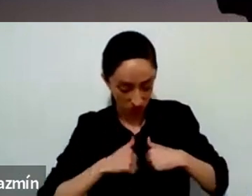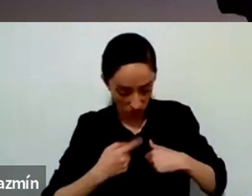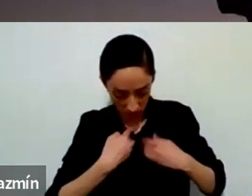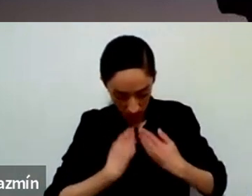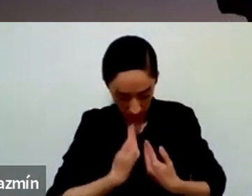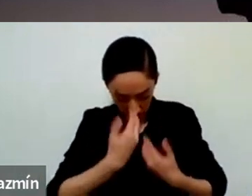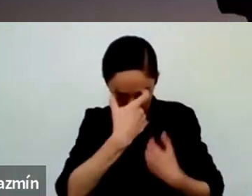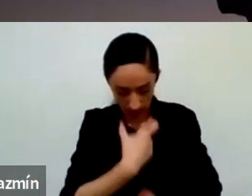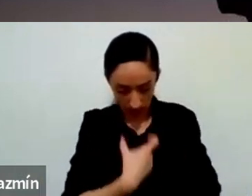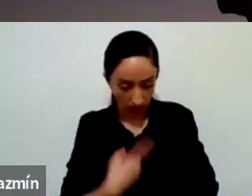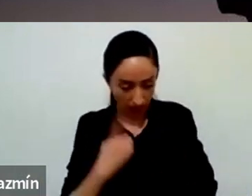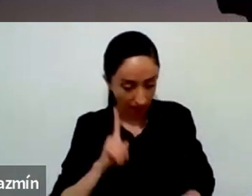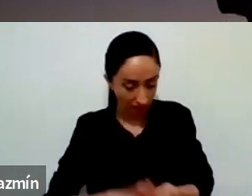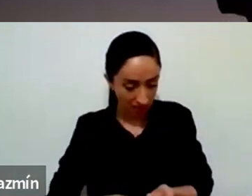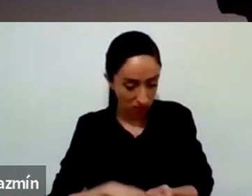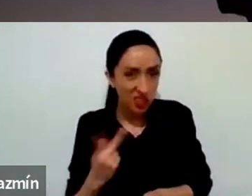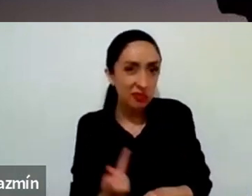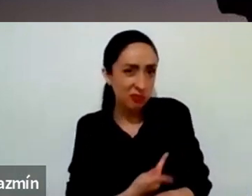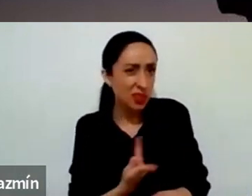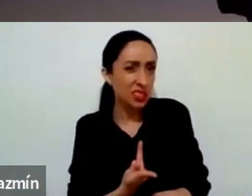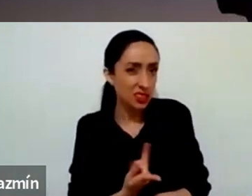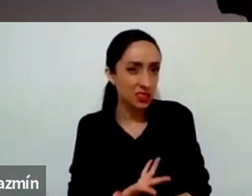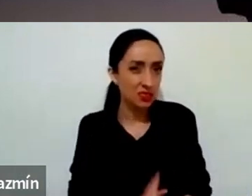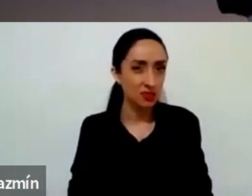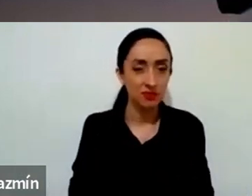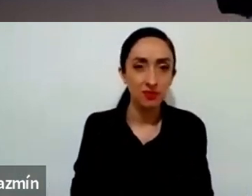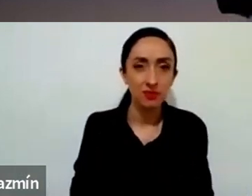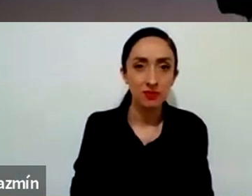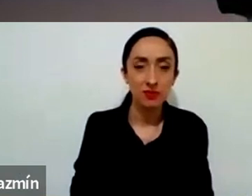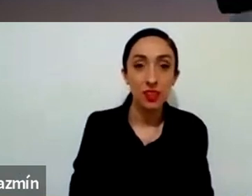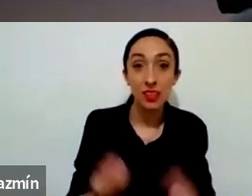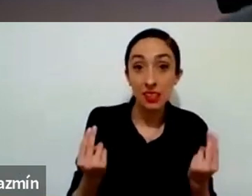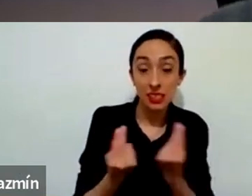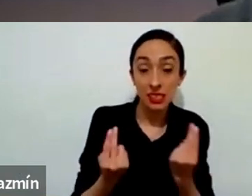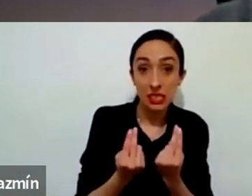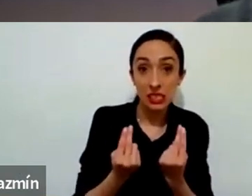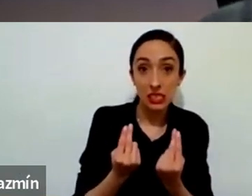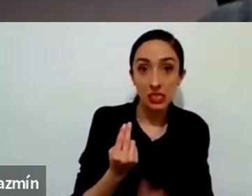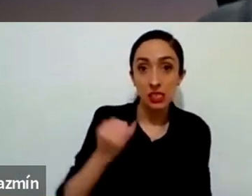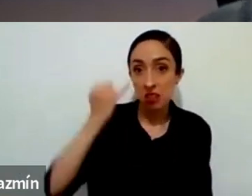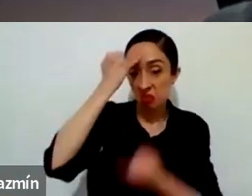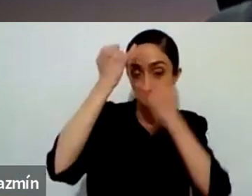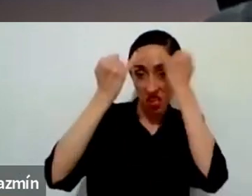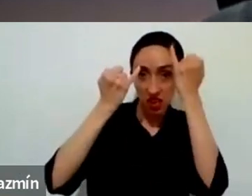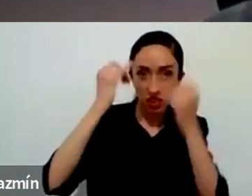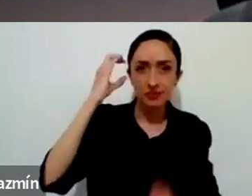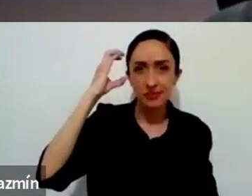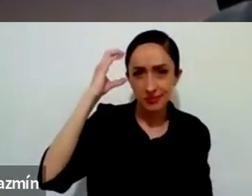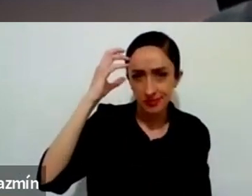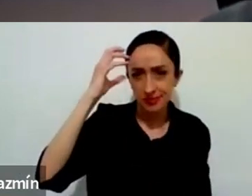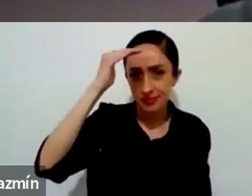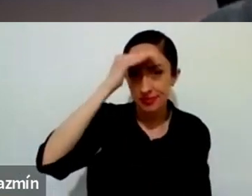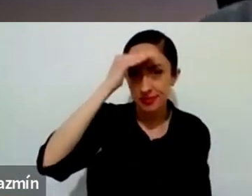de lo que ha ocurrido. Y reflexionar, ¿de dónde proceden